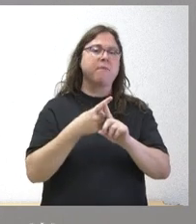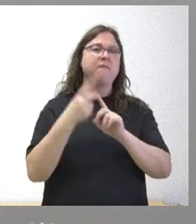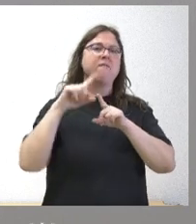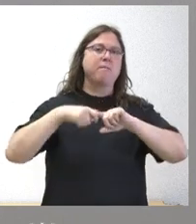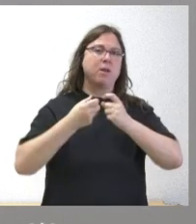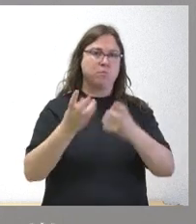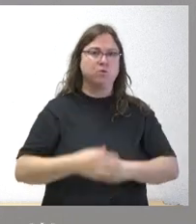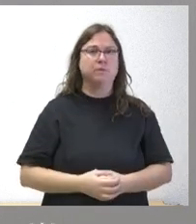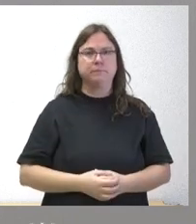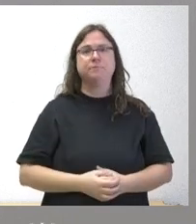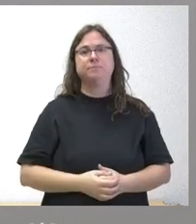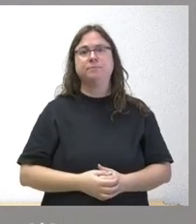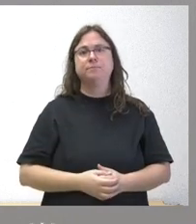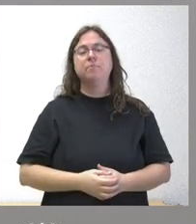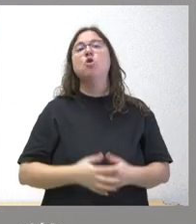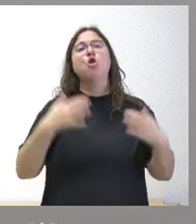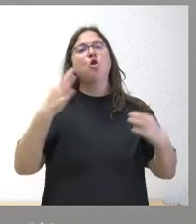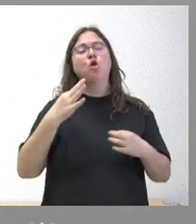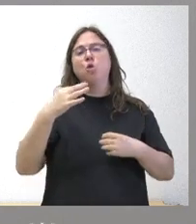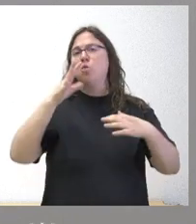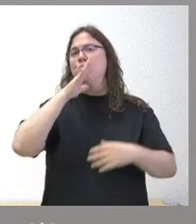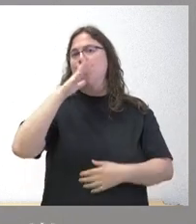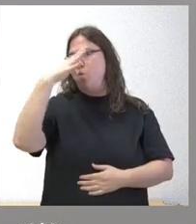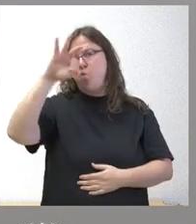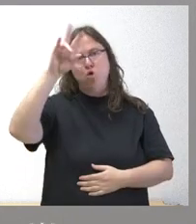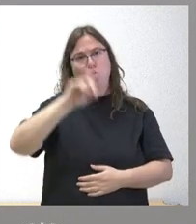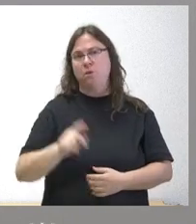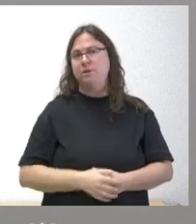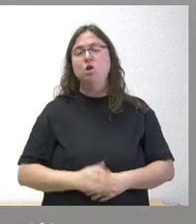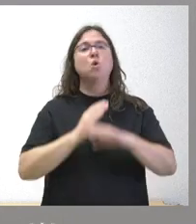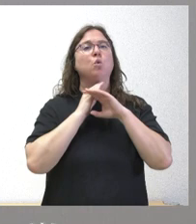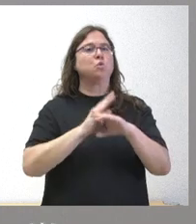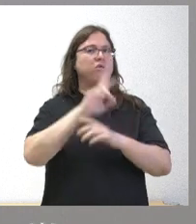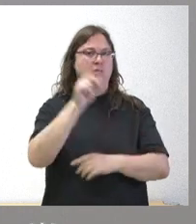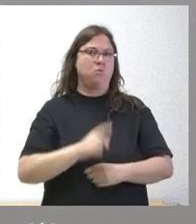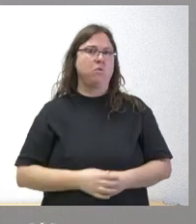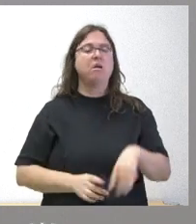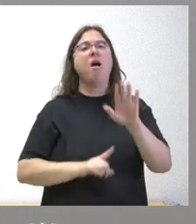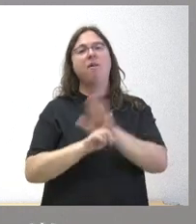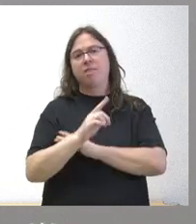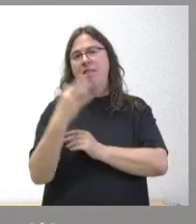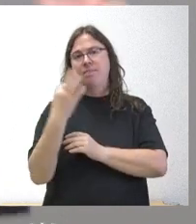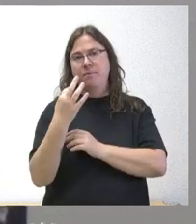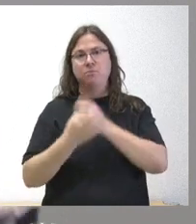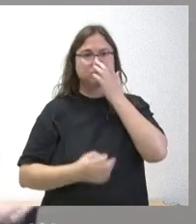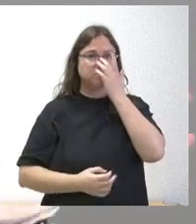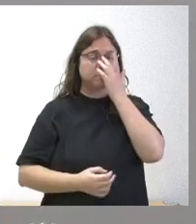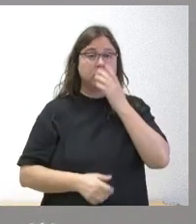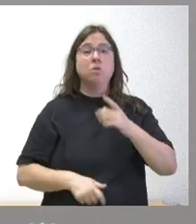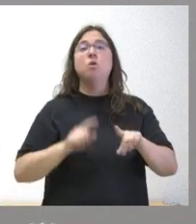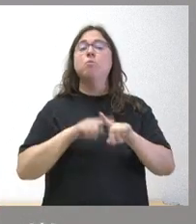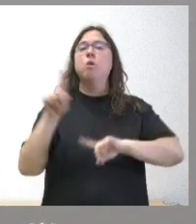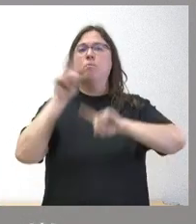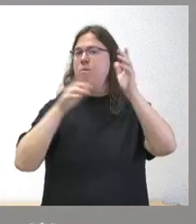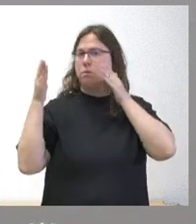pero lógicamente es evidente que no es el único motivo y que no es suficiente y por tanto habrá que seguir avanzando en esa dirección porque el problema está muy focalizado